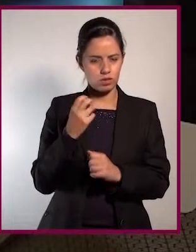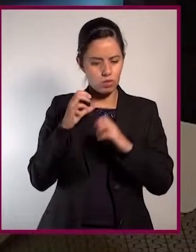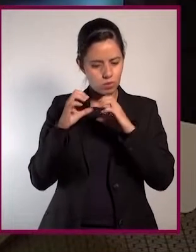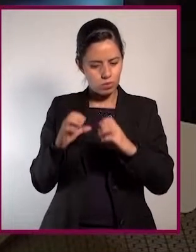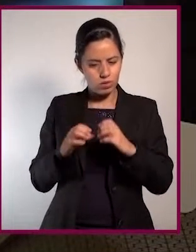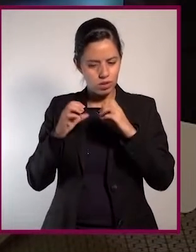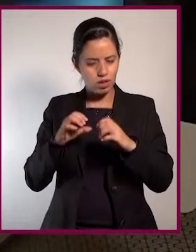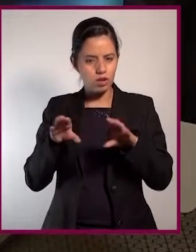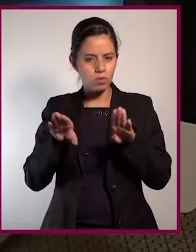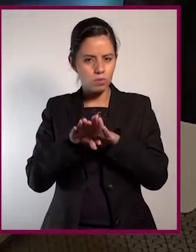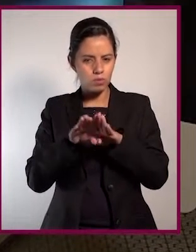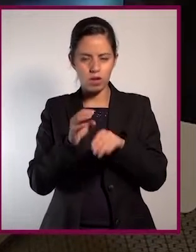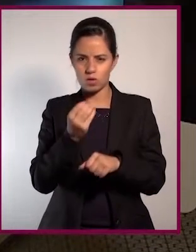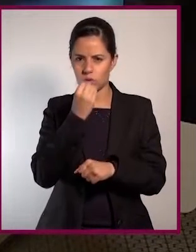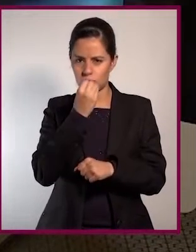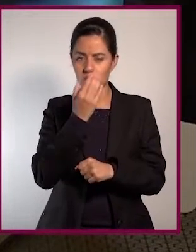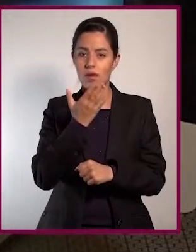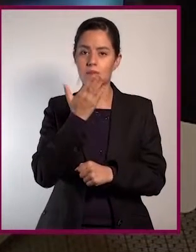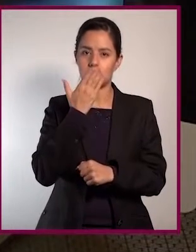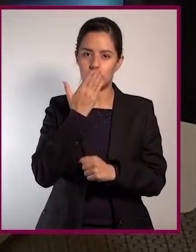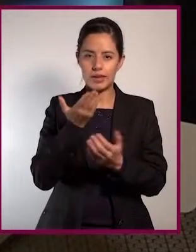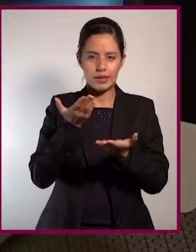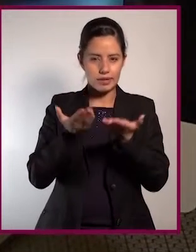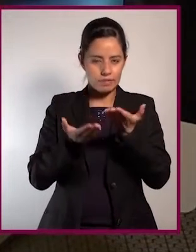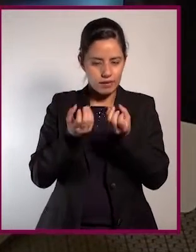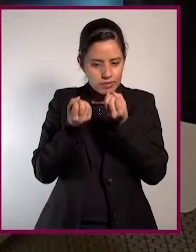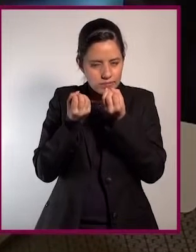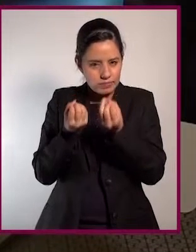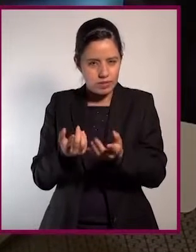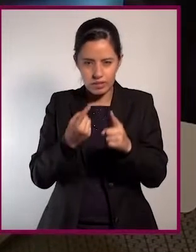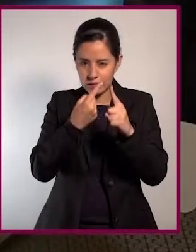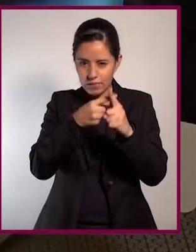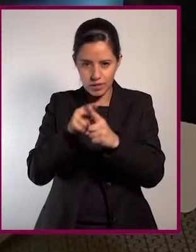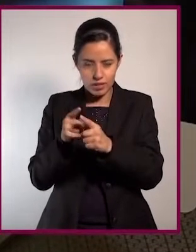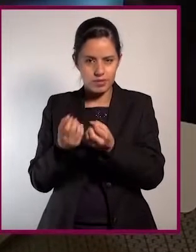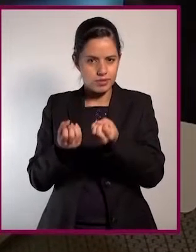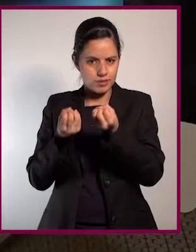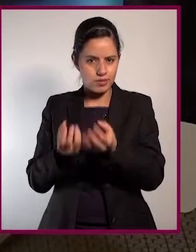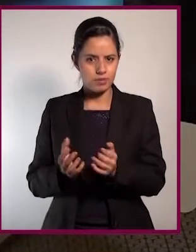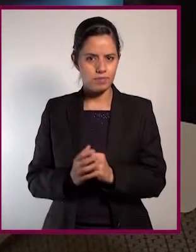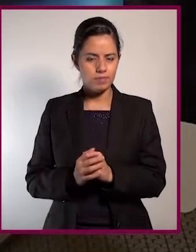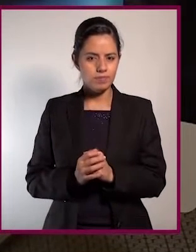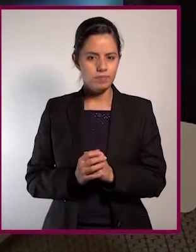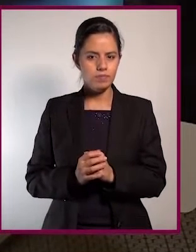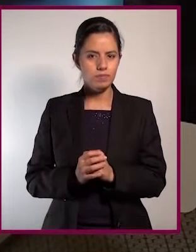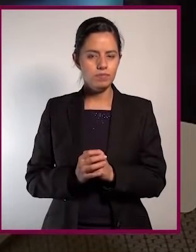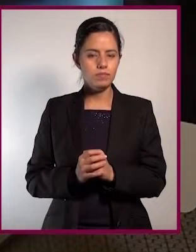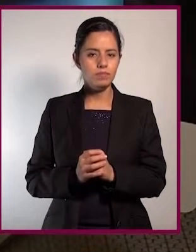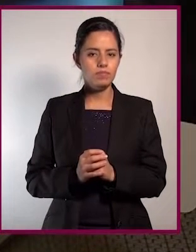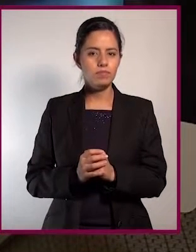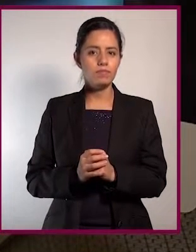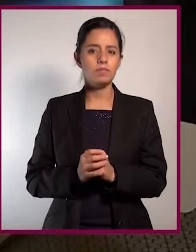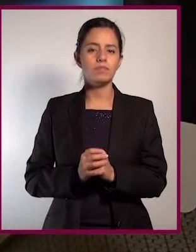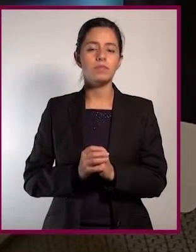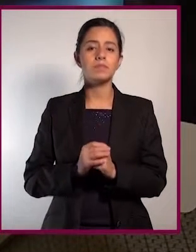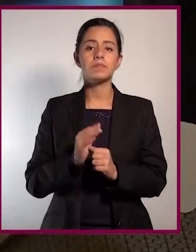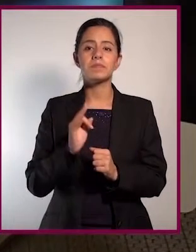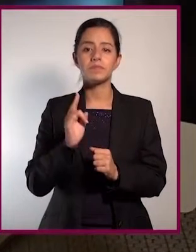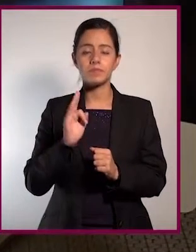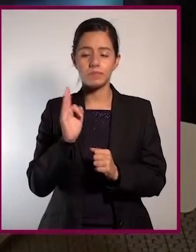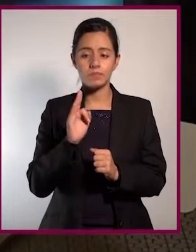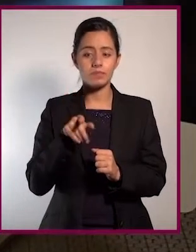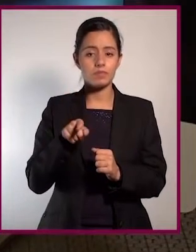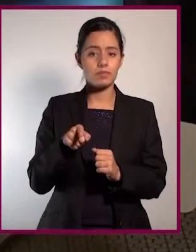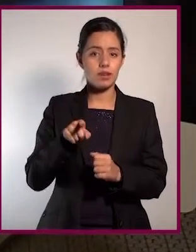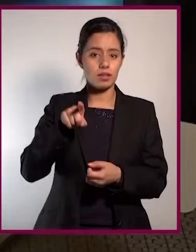cuida esta parte a través de la alimentación, evitas, por ejemplo, que el inicio de una